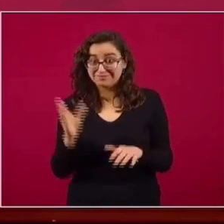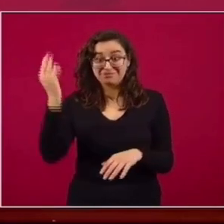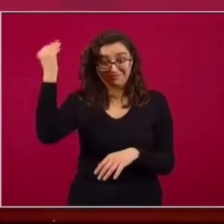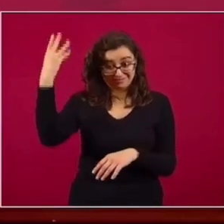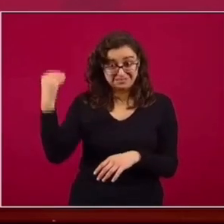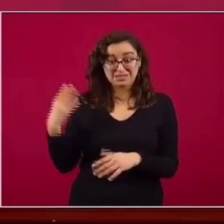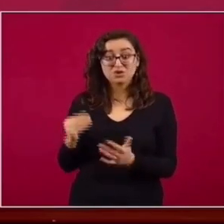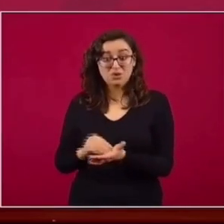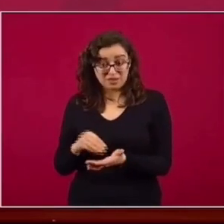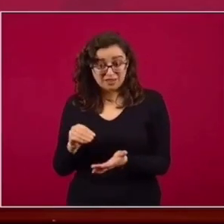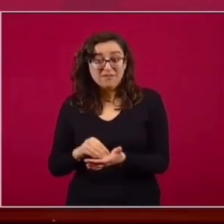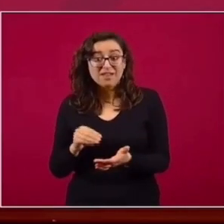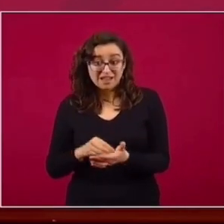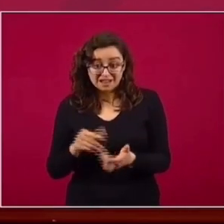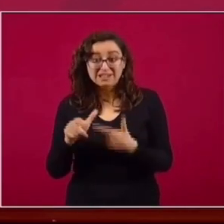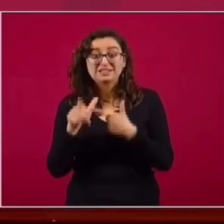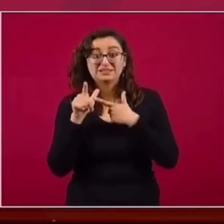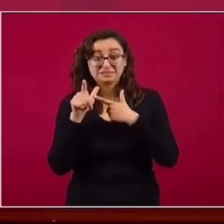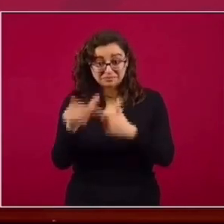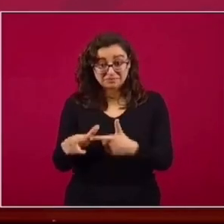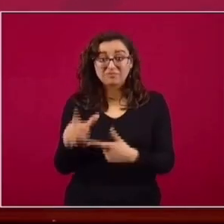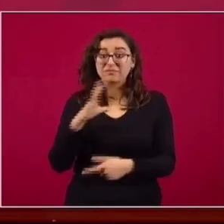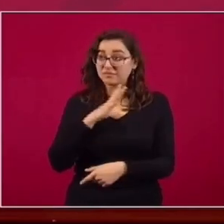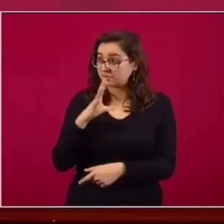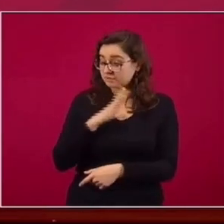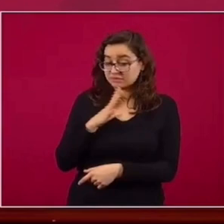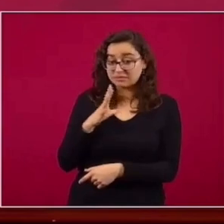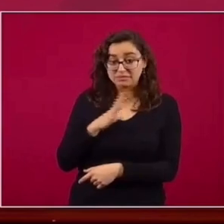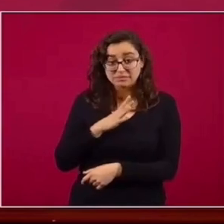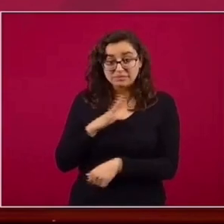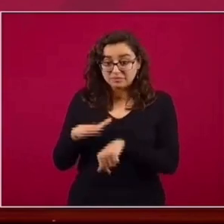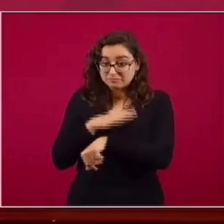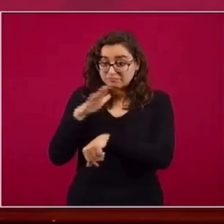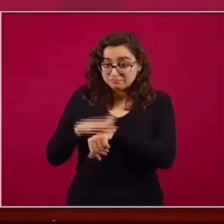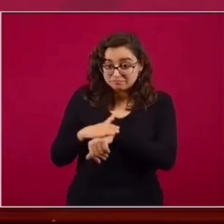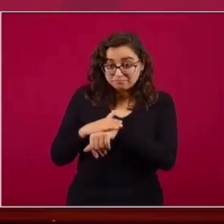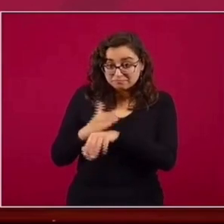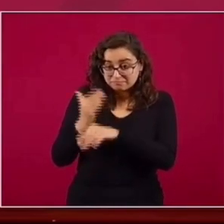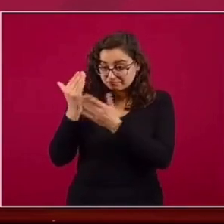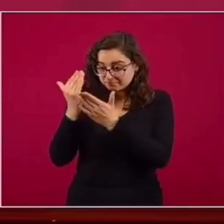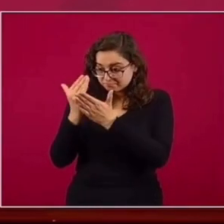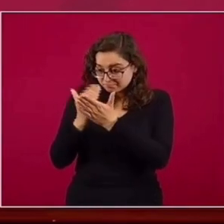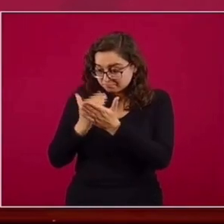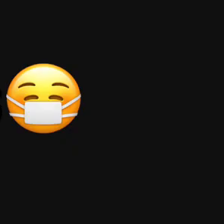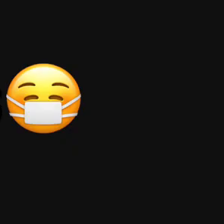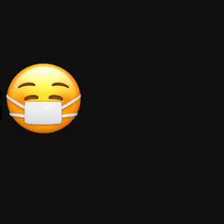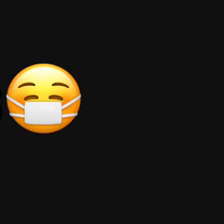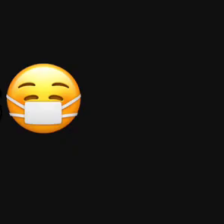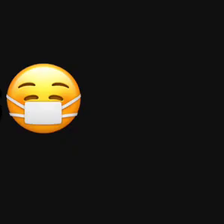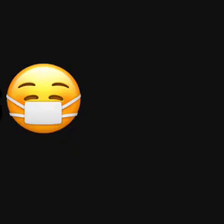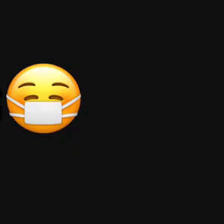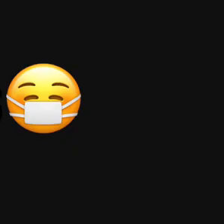semáforo sigue vigente. Y el semáforo es un instrumento técnico de evaluación de riesgos.